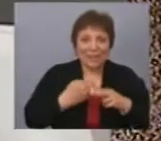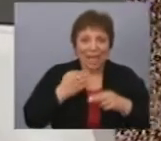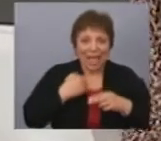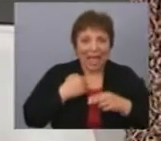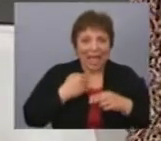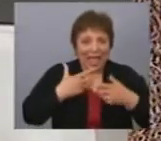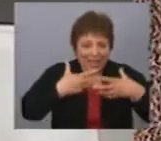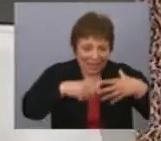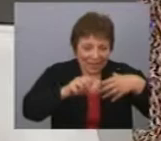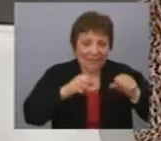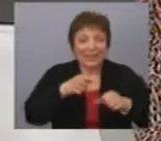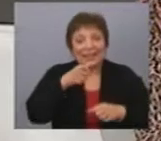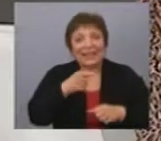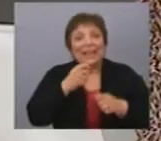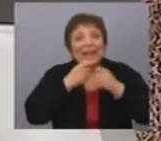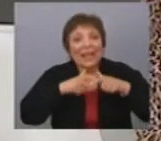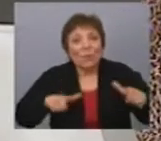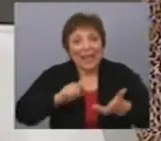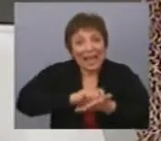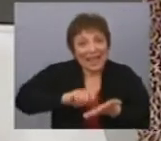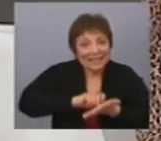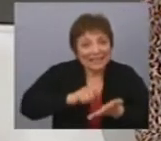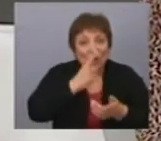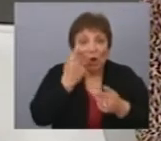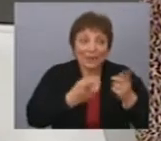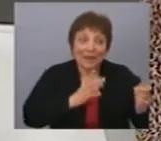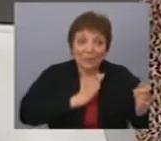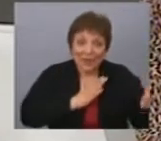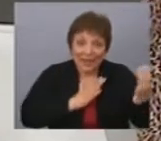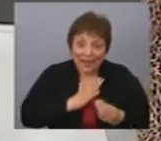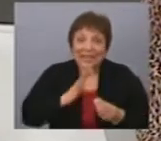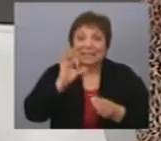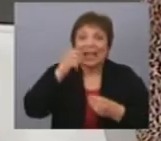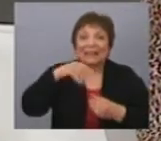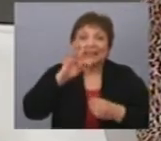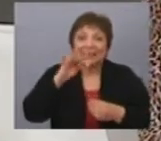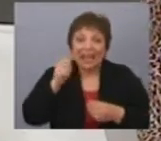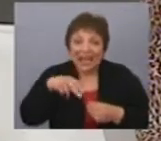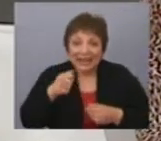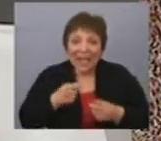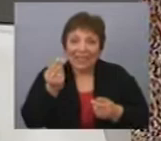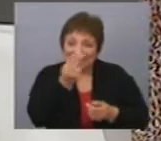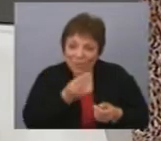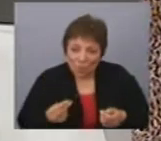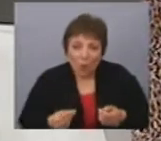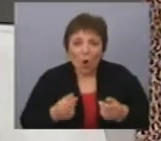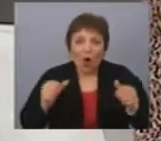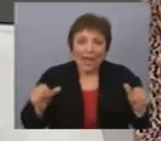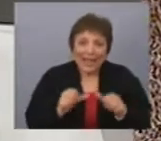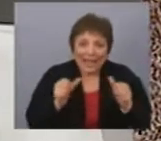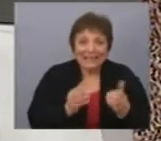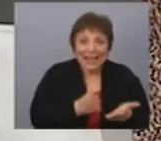participación de Silvia Soler, que es escritora, y también la participación de Sebastián Santana, que es el ilustrador y el diseñador del libro.